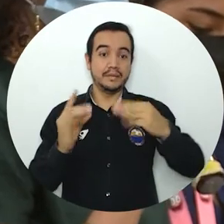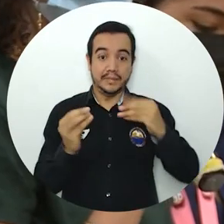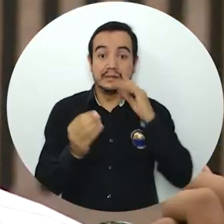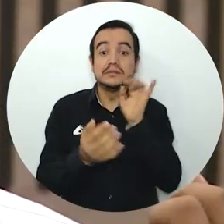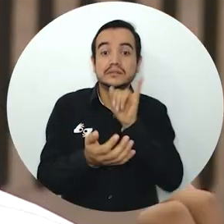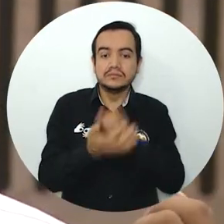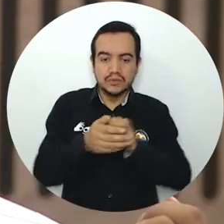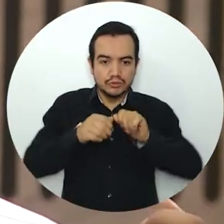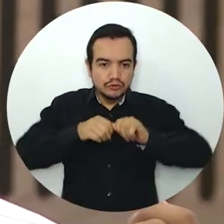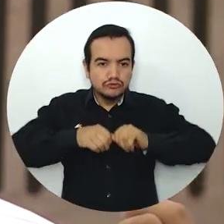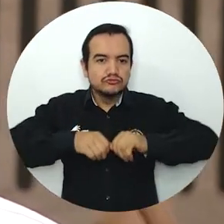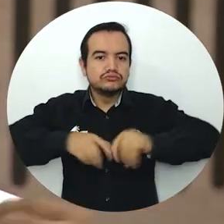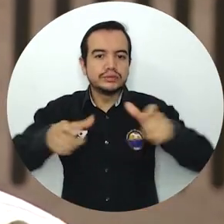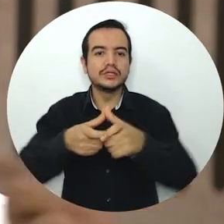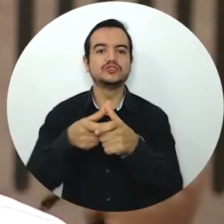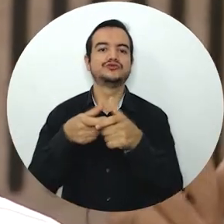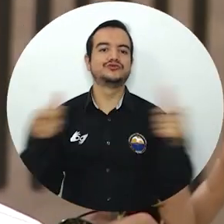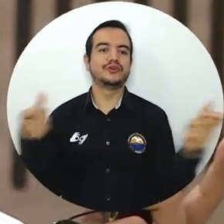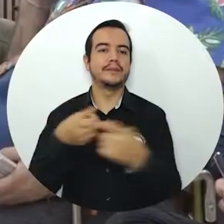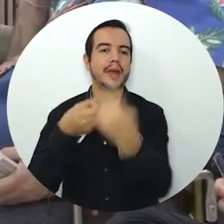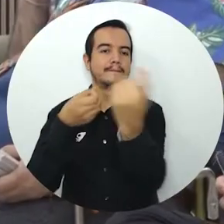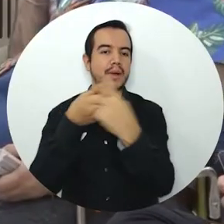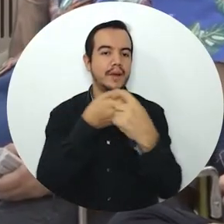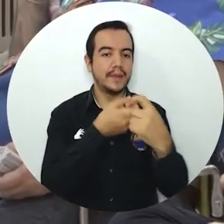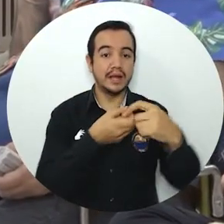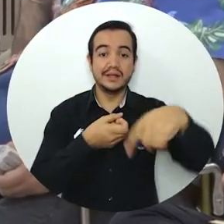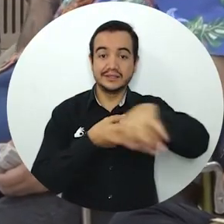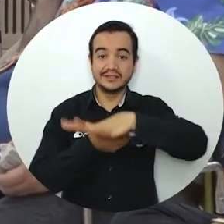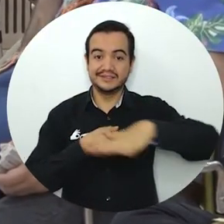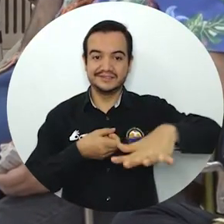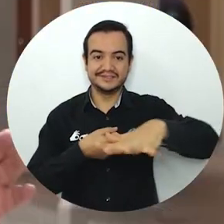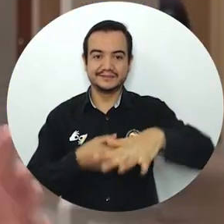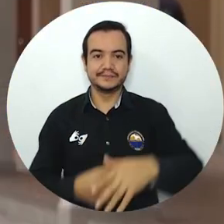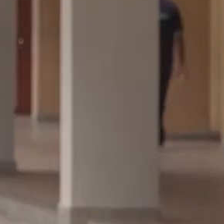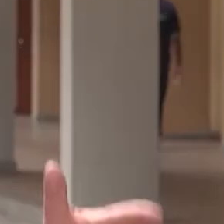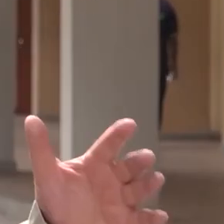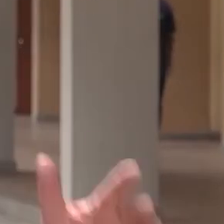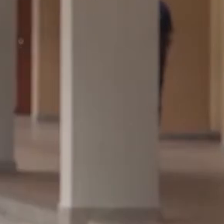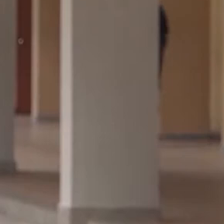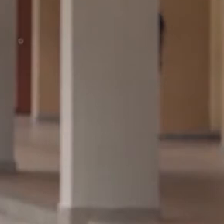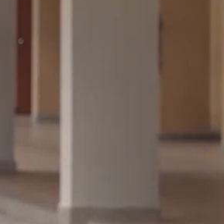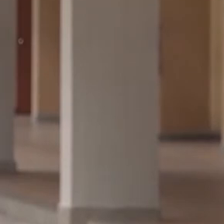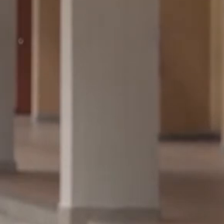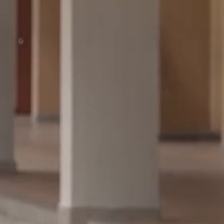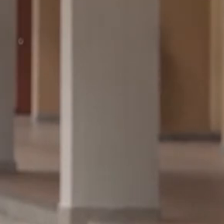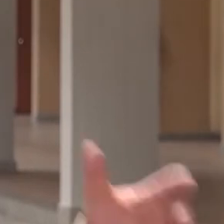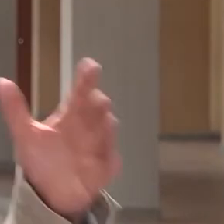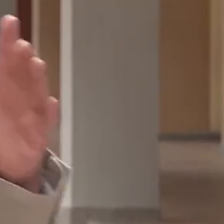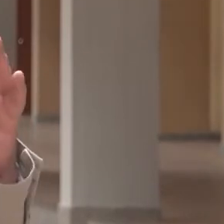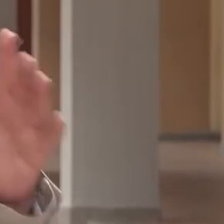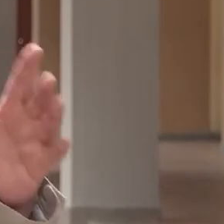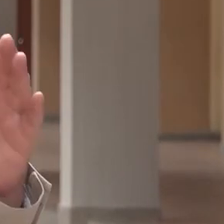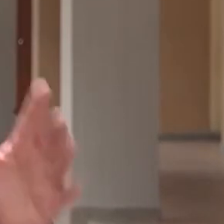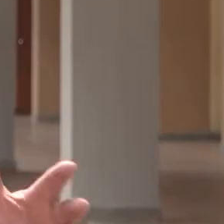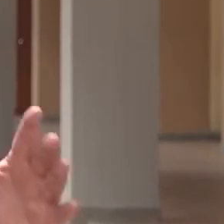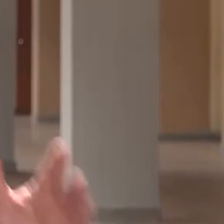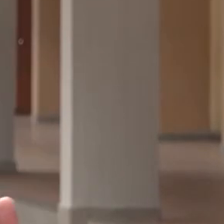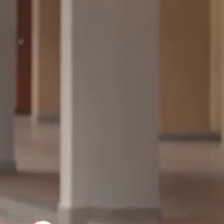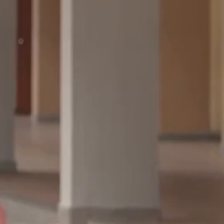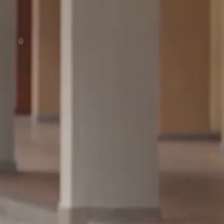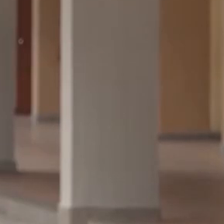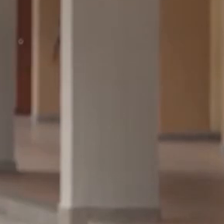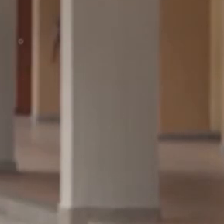objetivo de seguir ampliando la cobertura de la iniciativa en el departamento. Yo creo que es un muy buen programa, puede ser